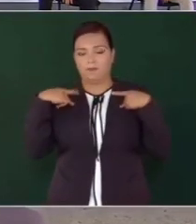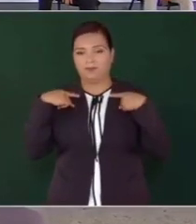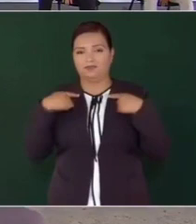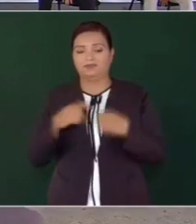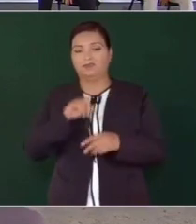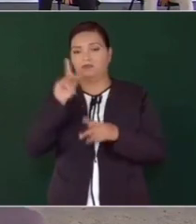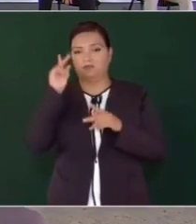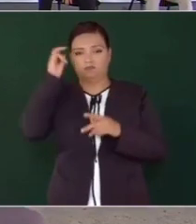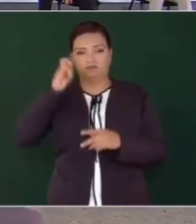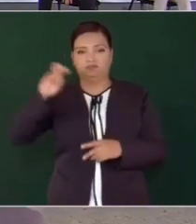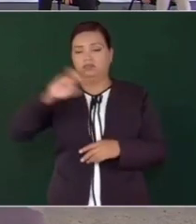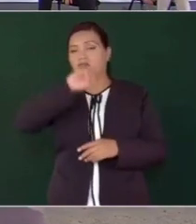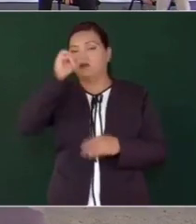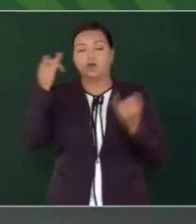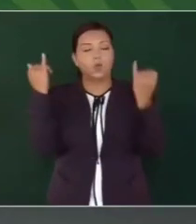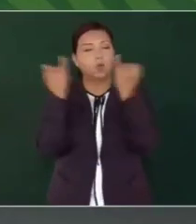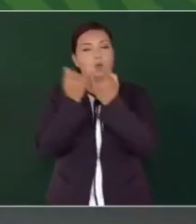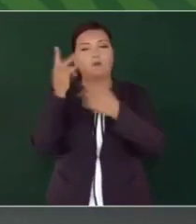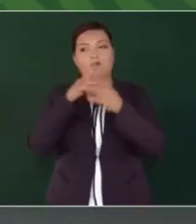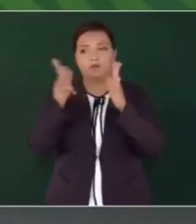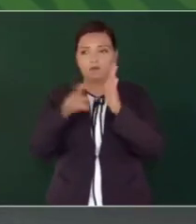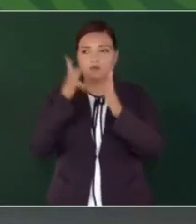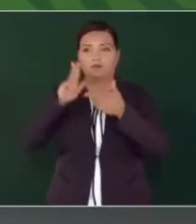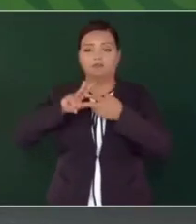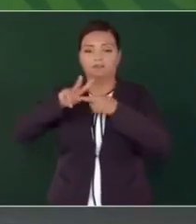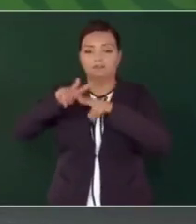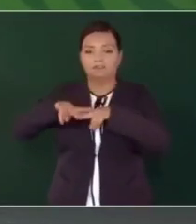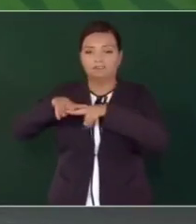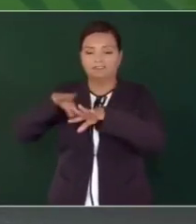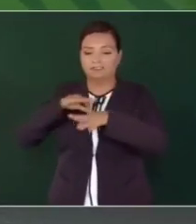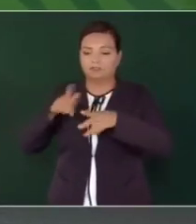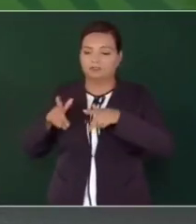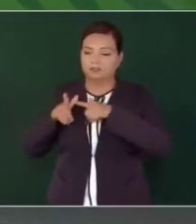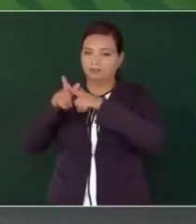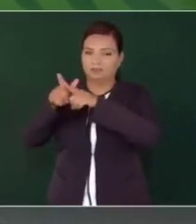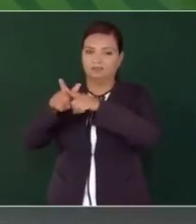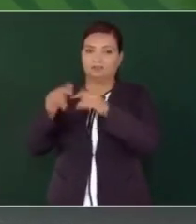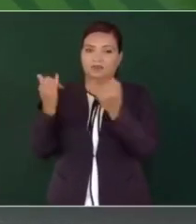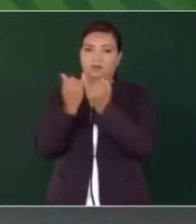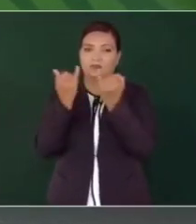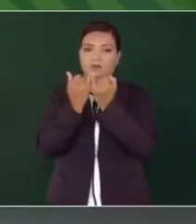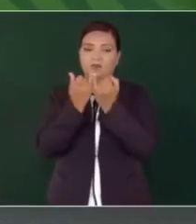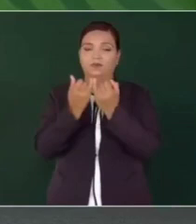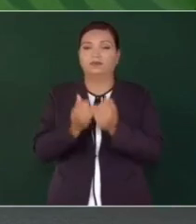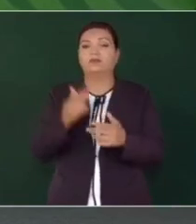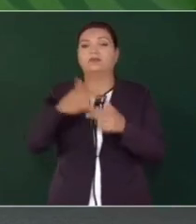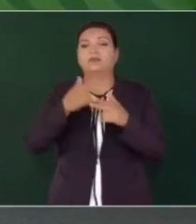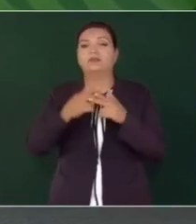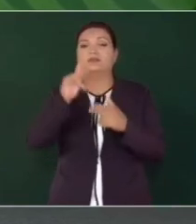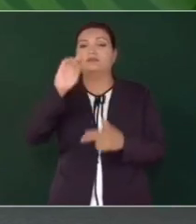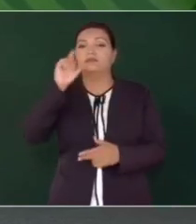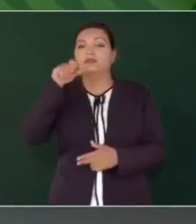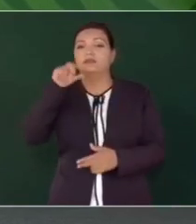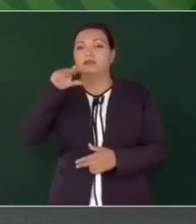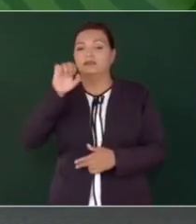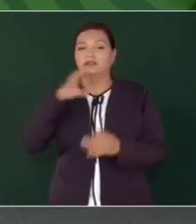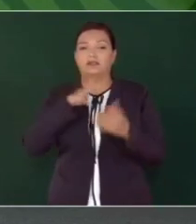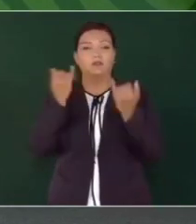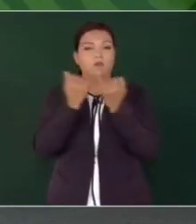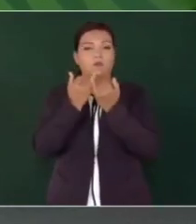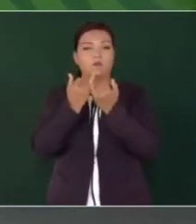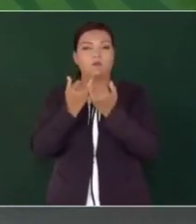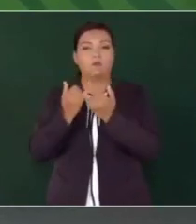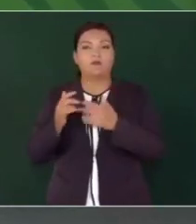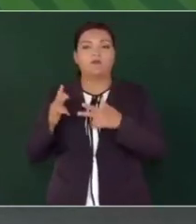Y lo mismo para acá, estamos rehabilitando la vía y lo igual hasta Palenque y el Tren Maya